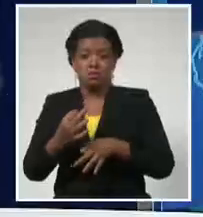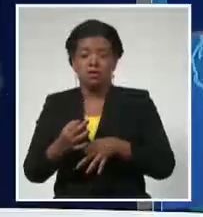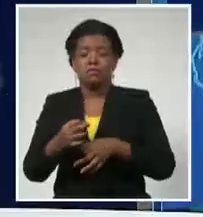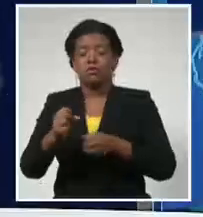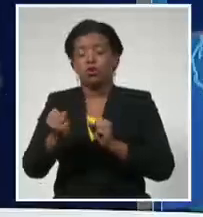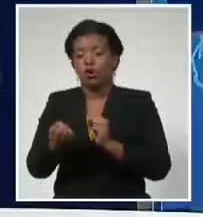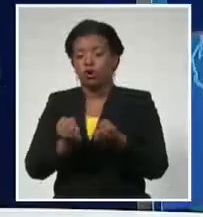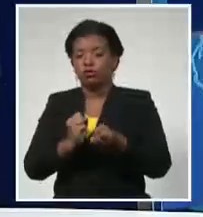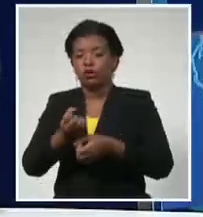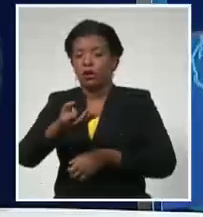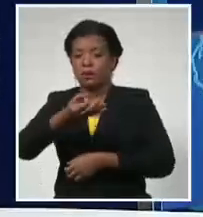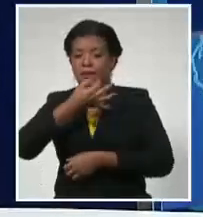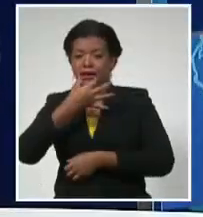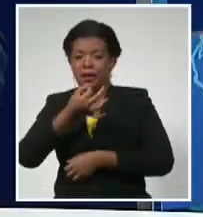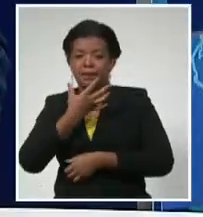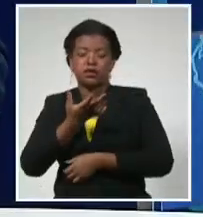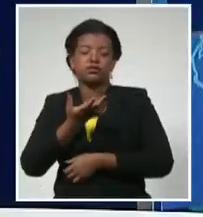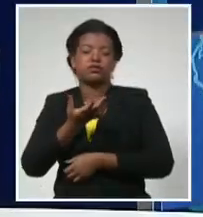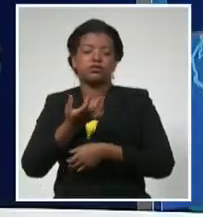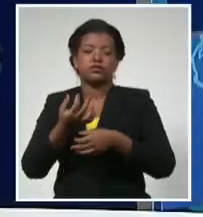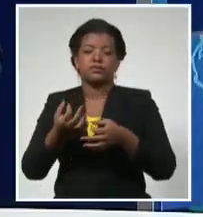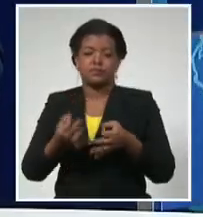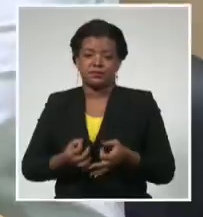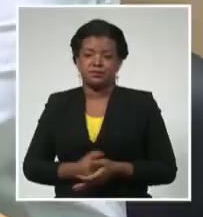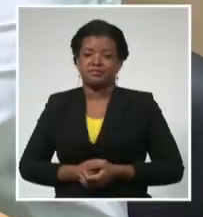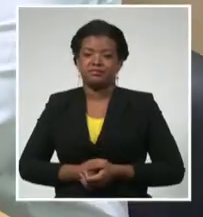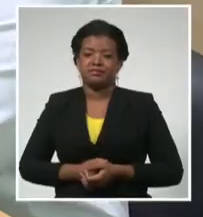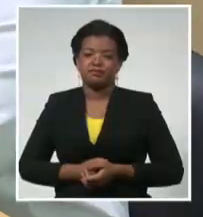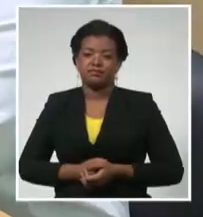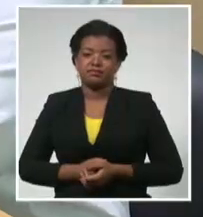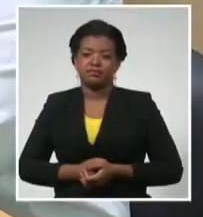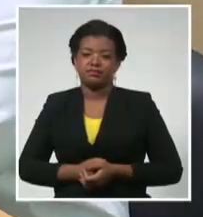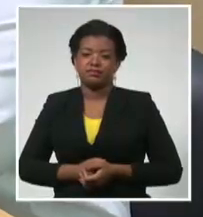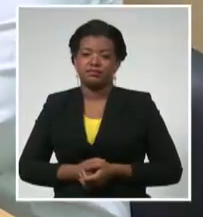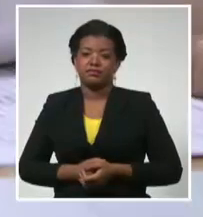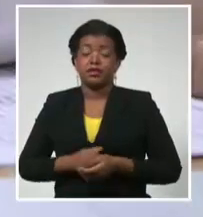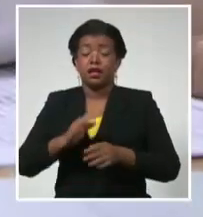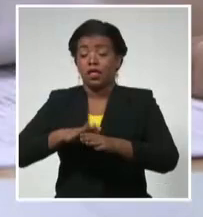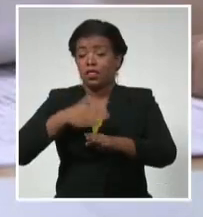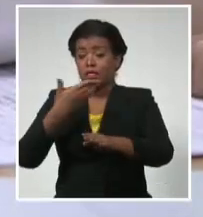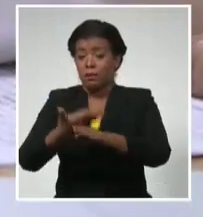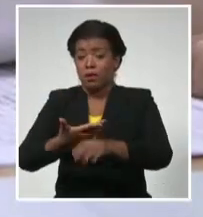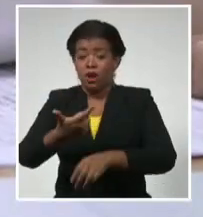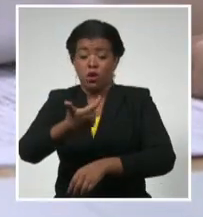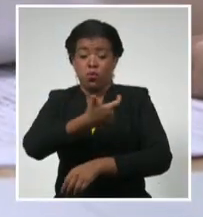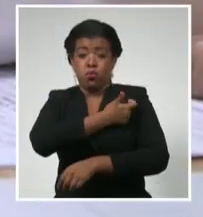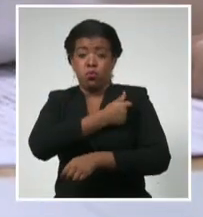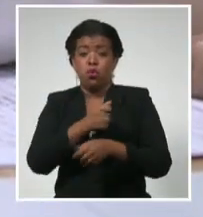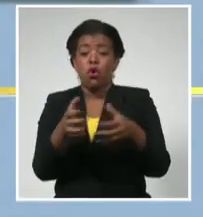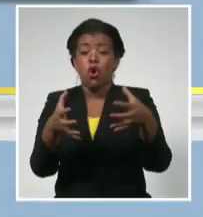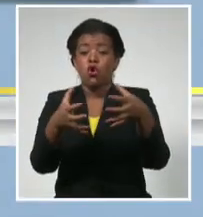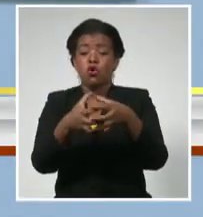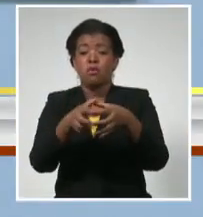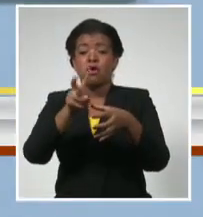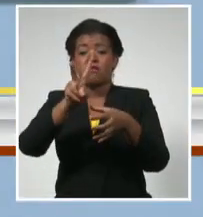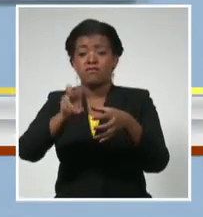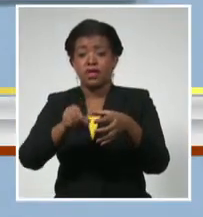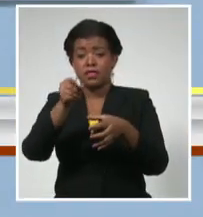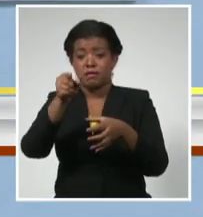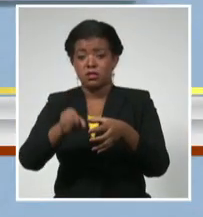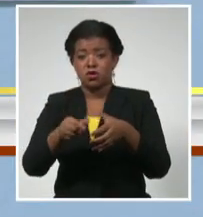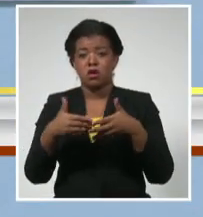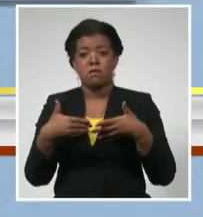Medicamentos y Equipos y Dispositivos Médicos, SECMED. Bueno, pues después de la vacunación del primer grupo de 20 voluntarios y de no